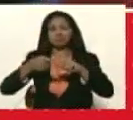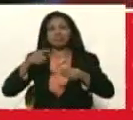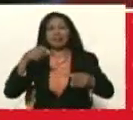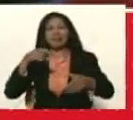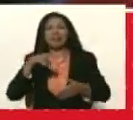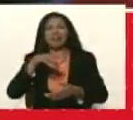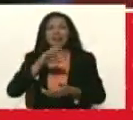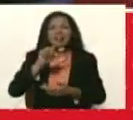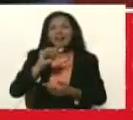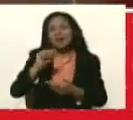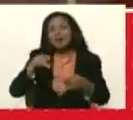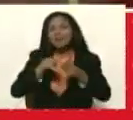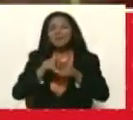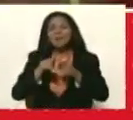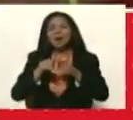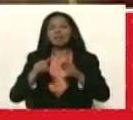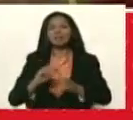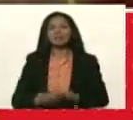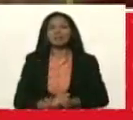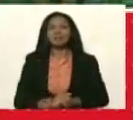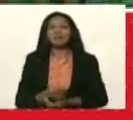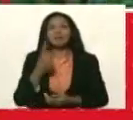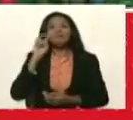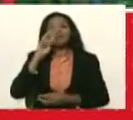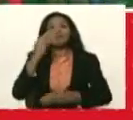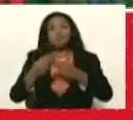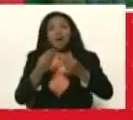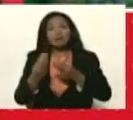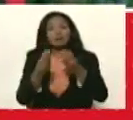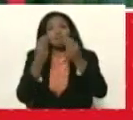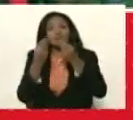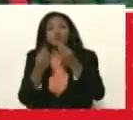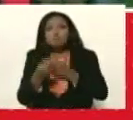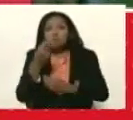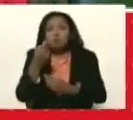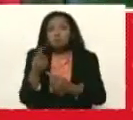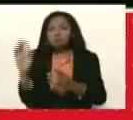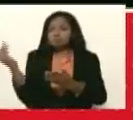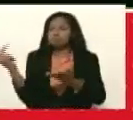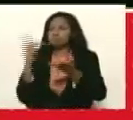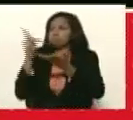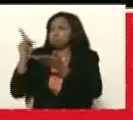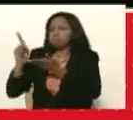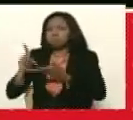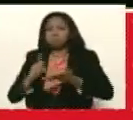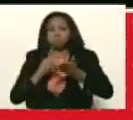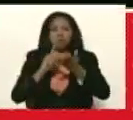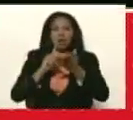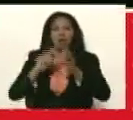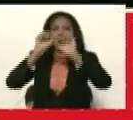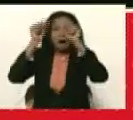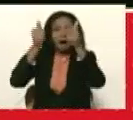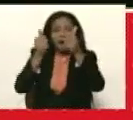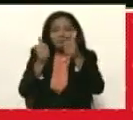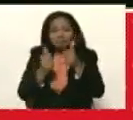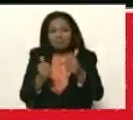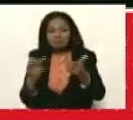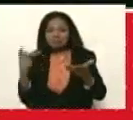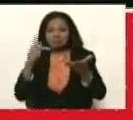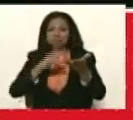ves como se puede hacer mucho con poco vinieron los artesanos armaron arman un